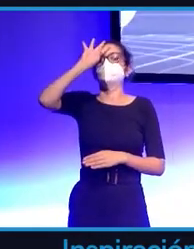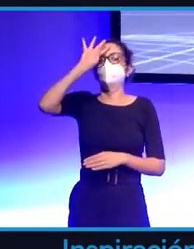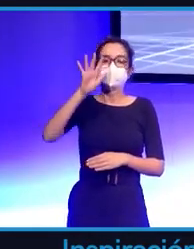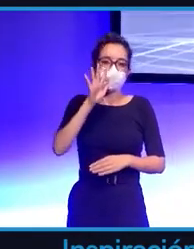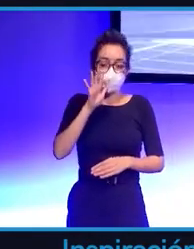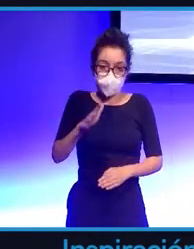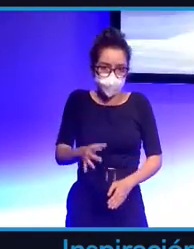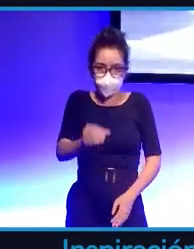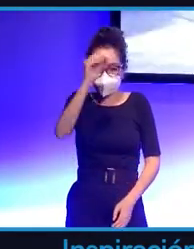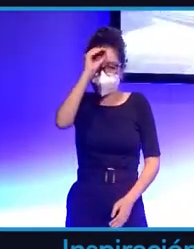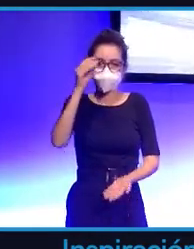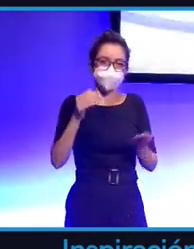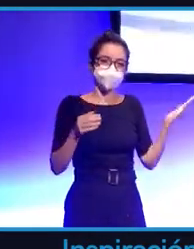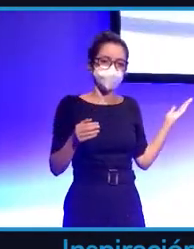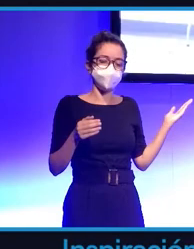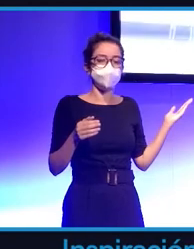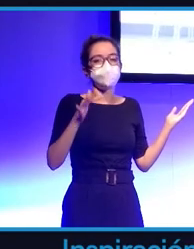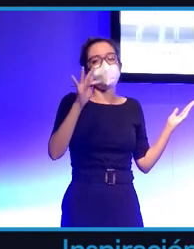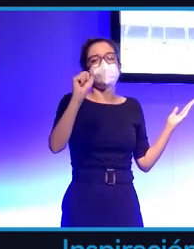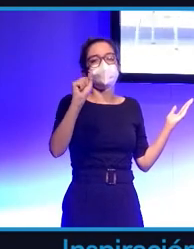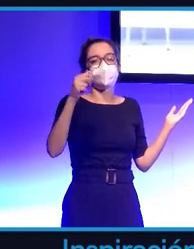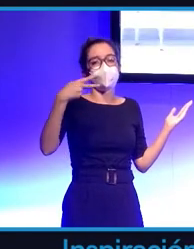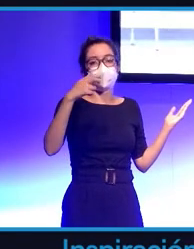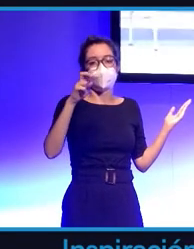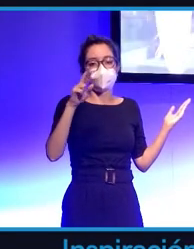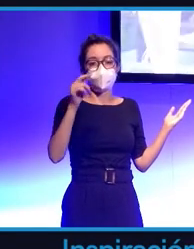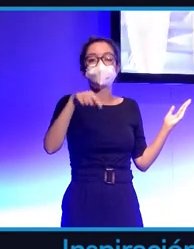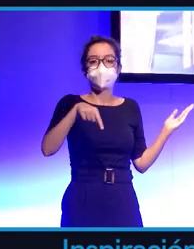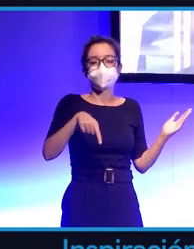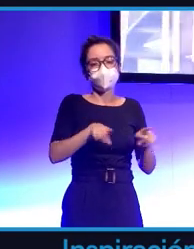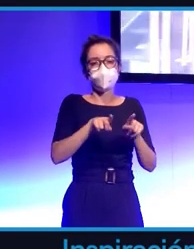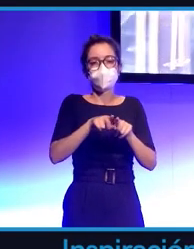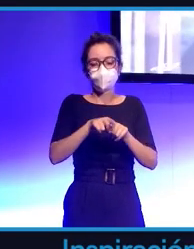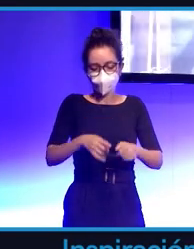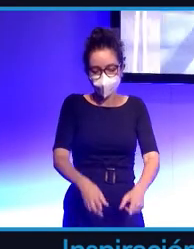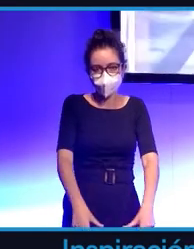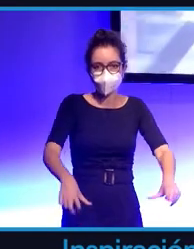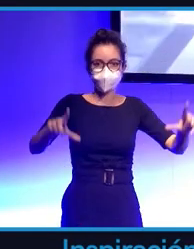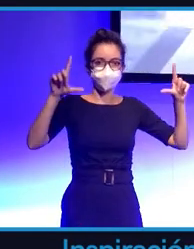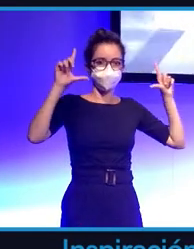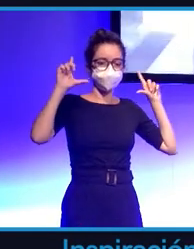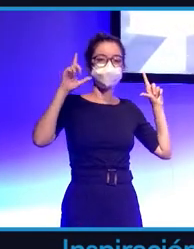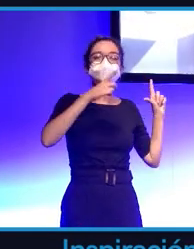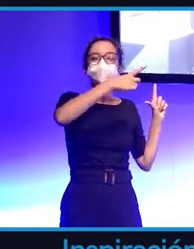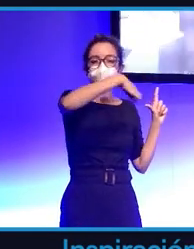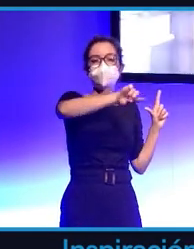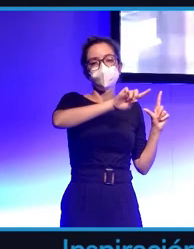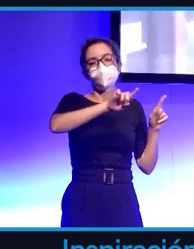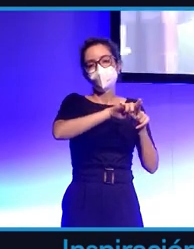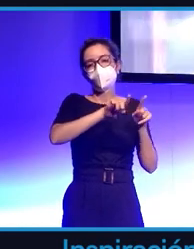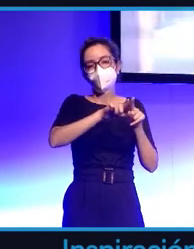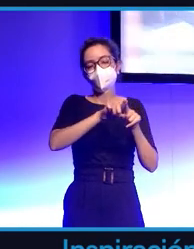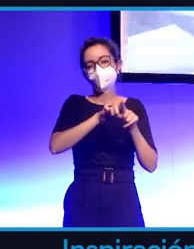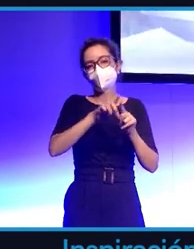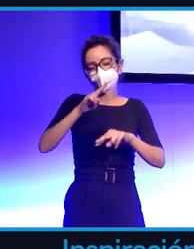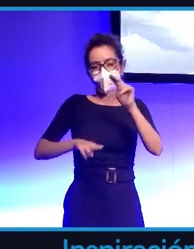movimiento y entonces aquí pues veis a Zuckerberg como de repente pues entra en el metaverso que ellos plantean están construyéndolo. De hecho, luego juntaron un proyecto que hemos